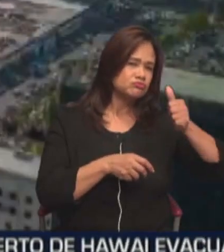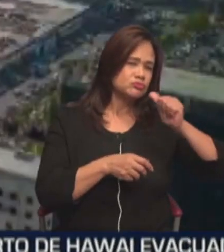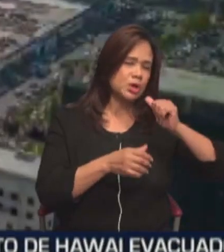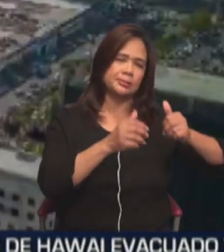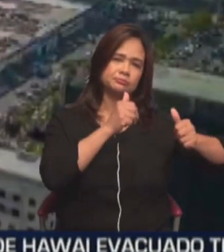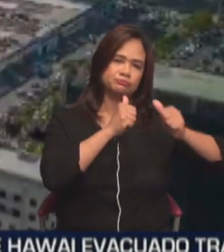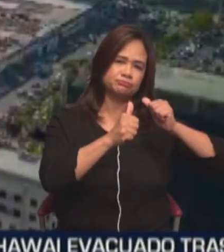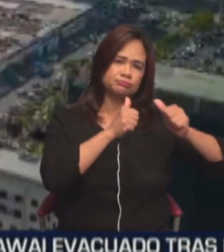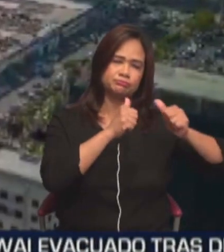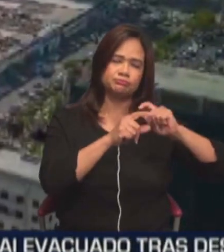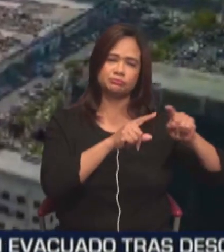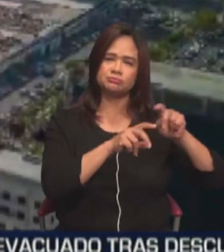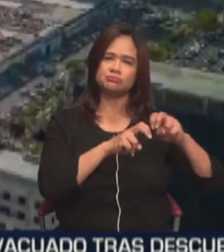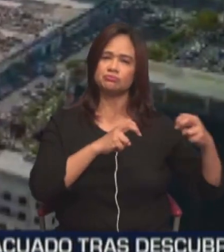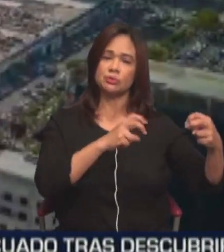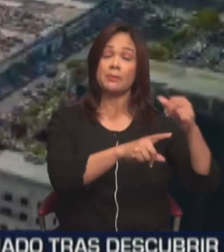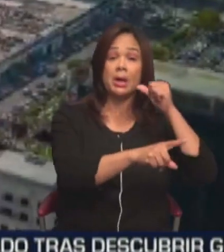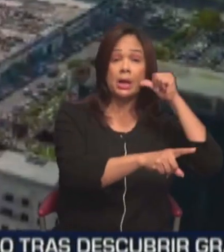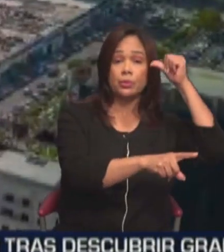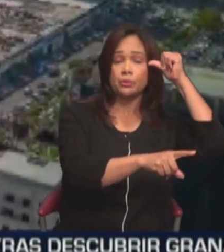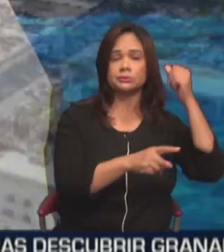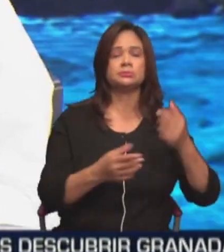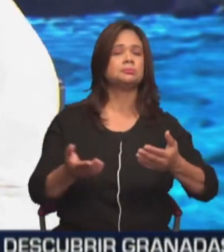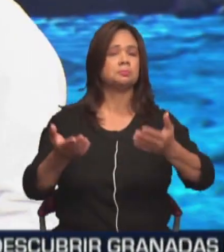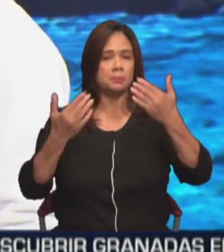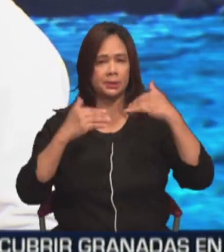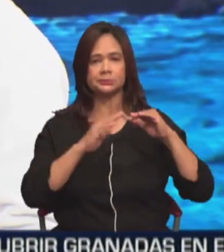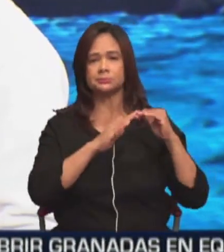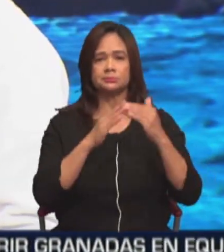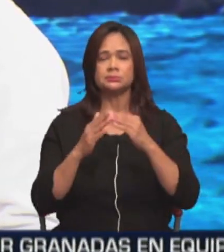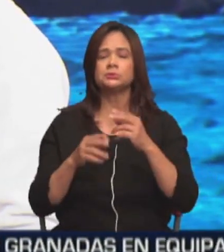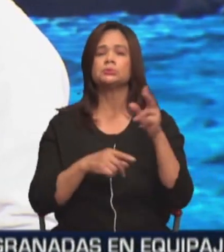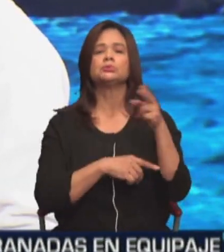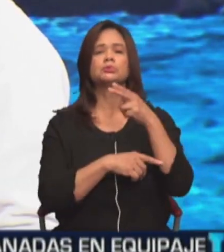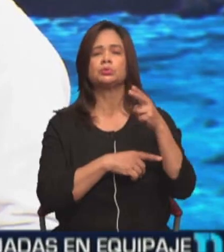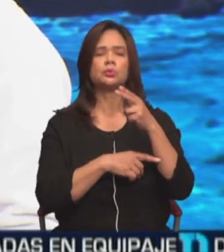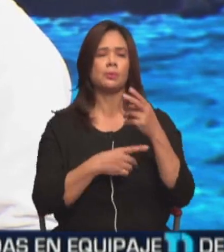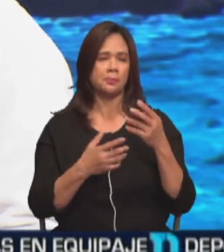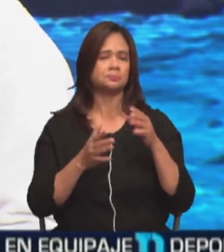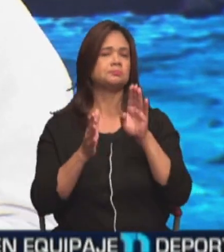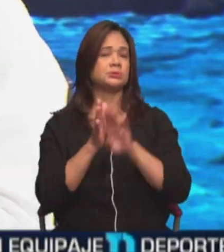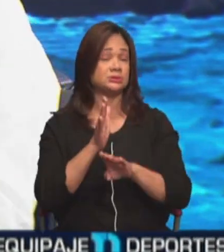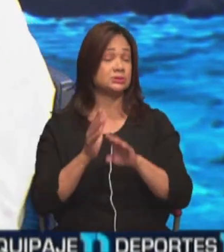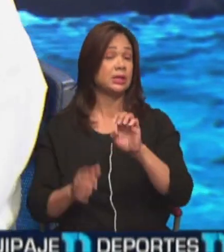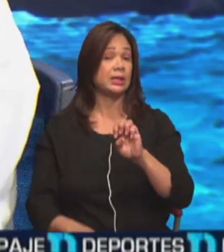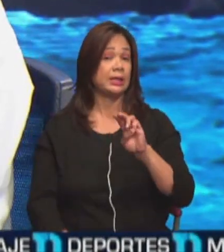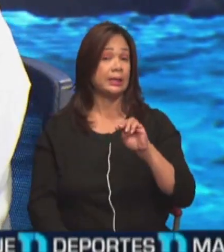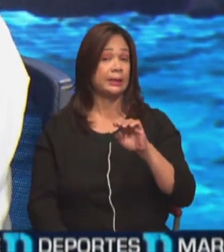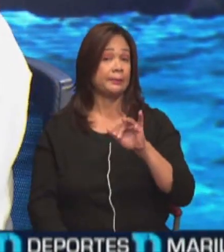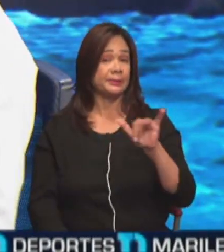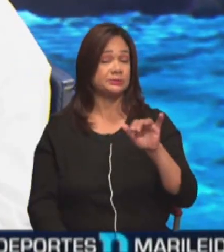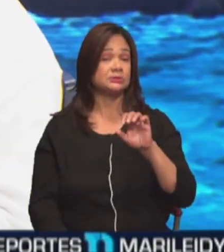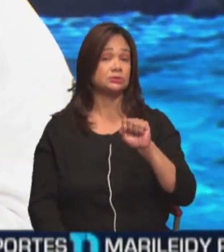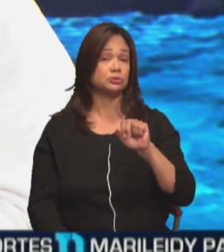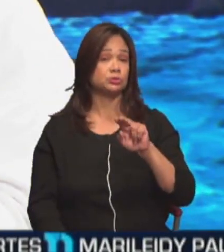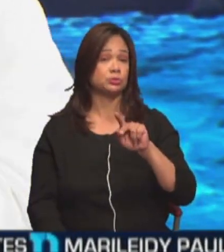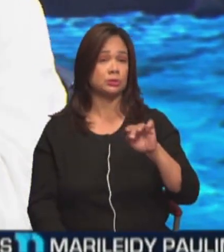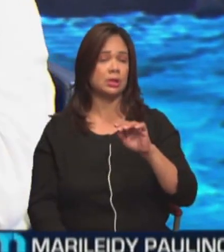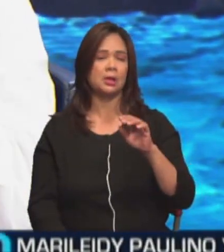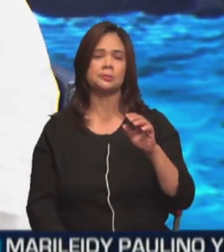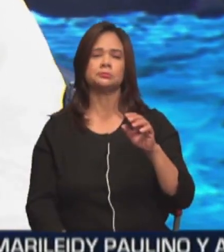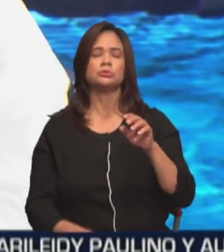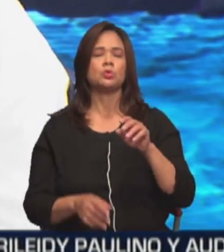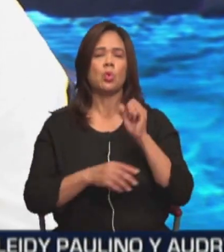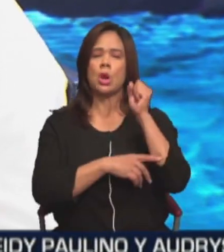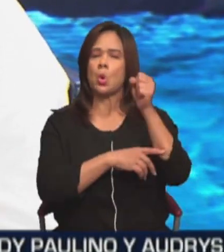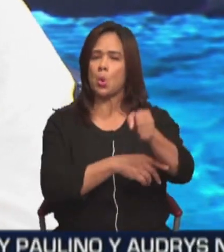compartir ahí. Entonces, venga a la ciudad, se queda en el hotel con una buena tarifa en el Embasid Suite, se va a la ciudad colonial, se va a